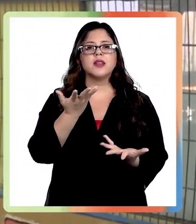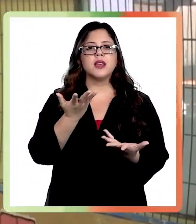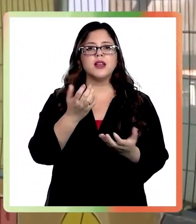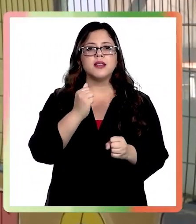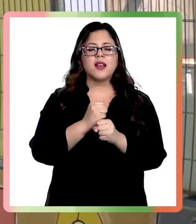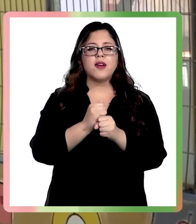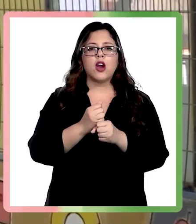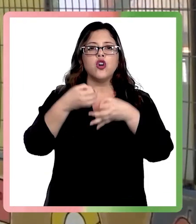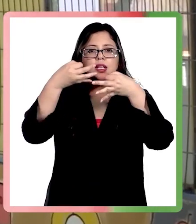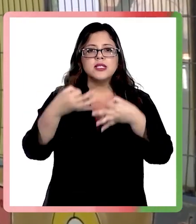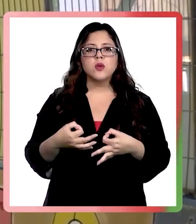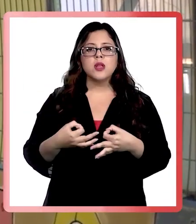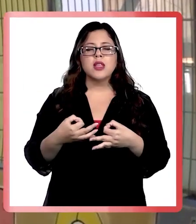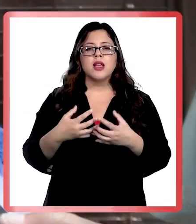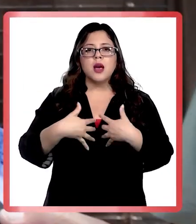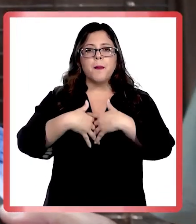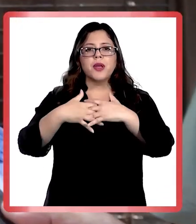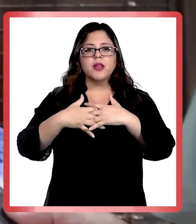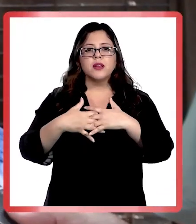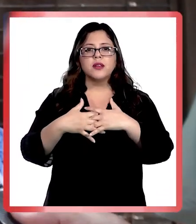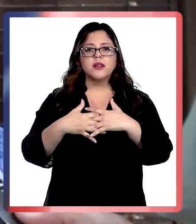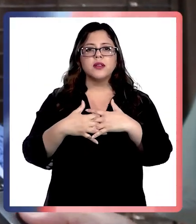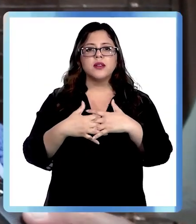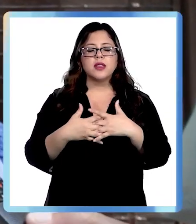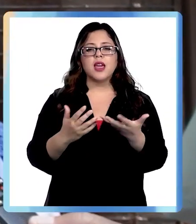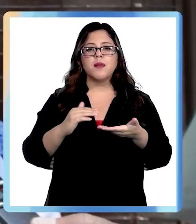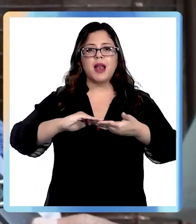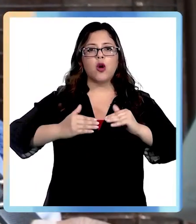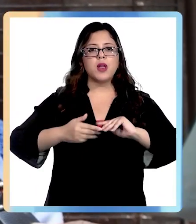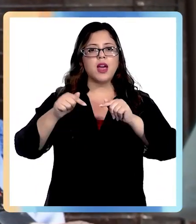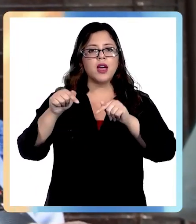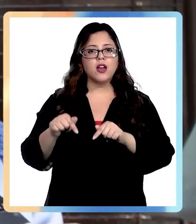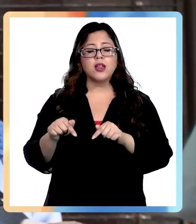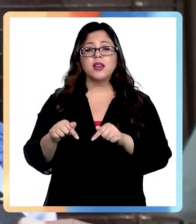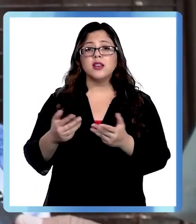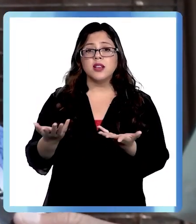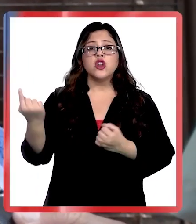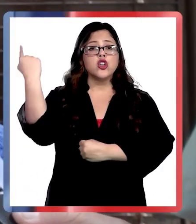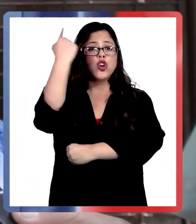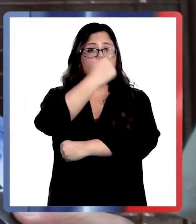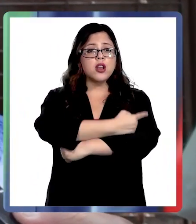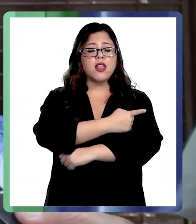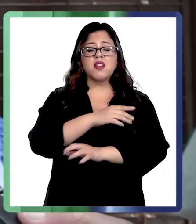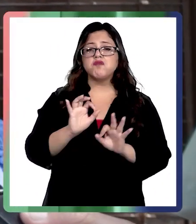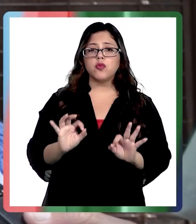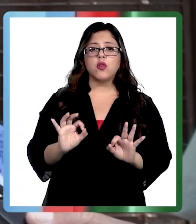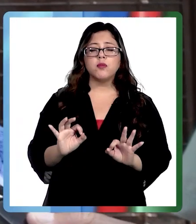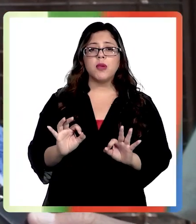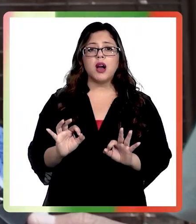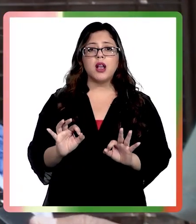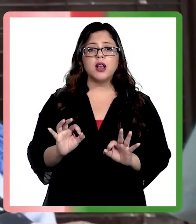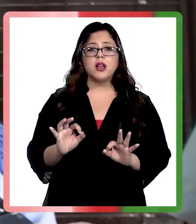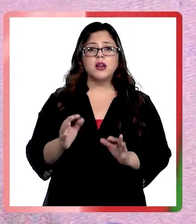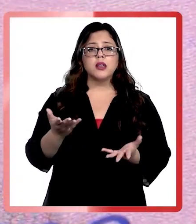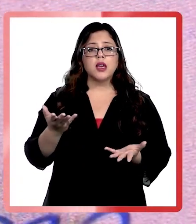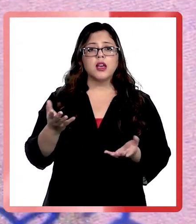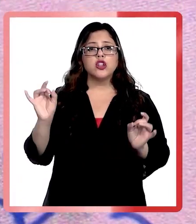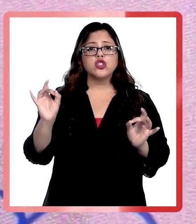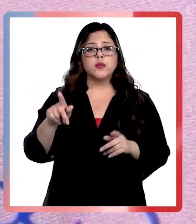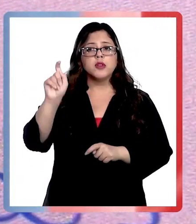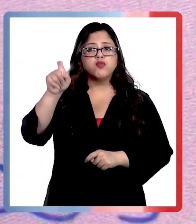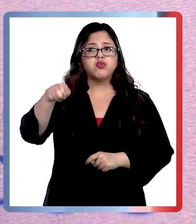el trabajo de la comunidad el día de hoy. La jornada se ha realizado de manera normal. El timbre que acaba de sonar es el timbre de recreo.